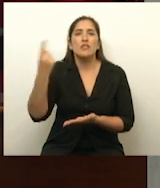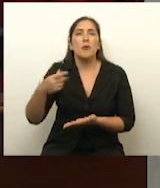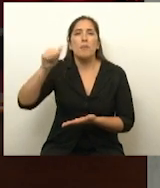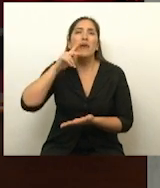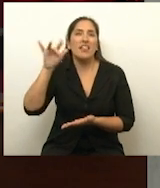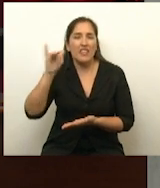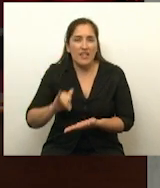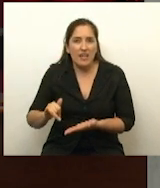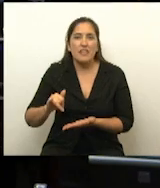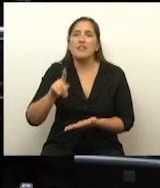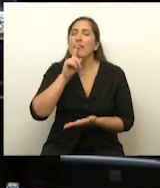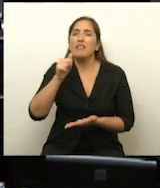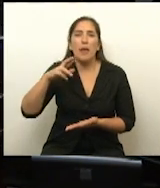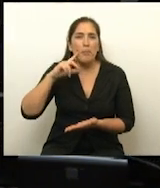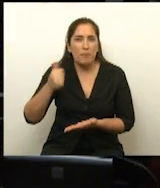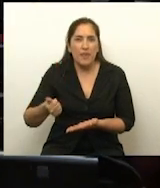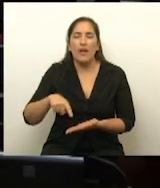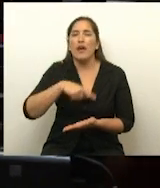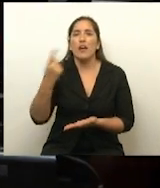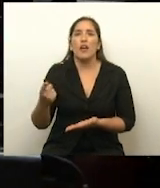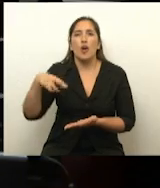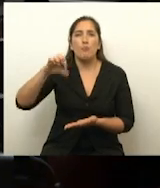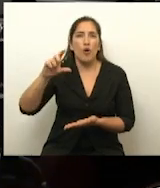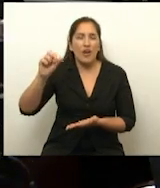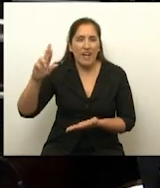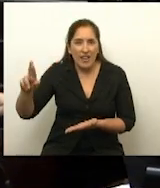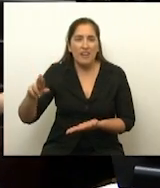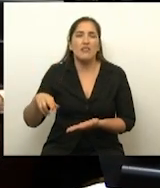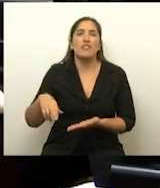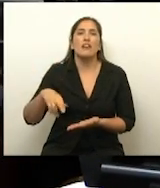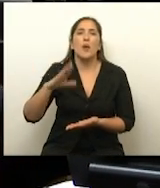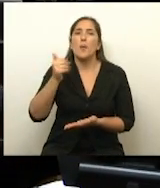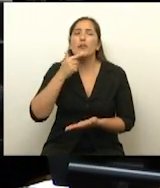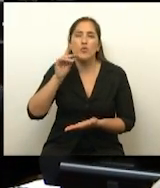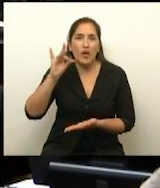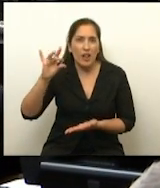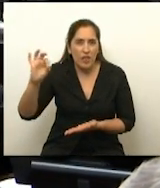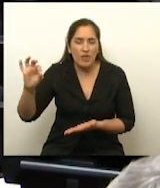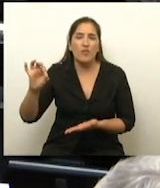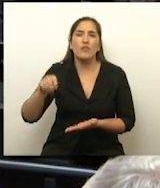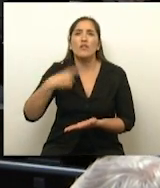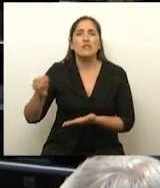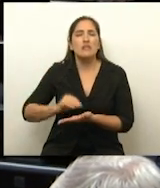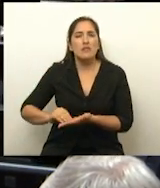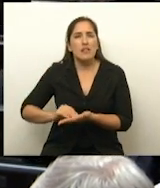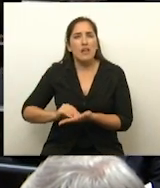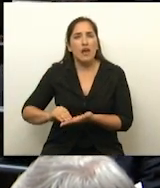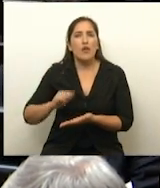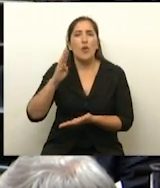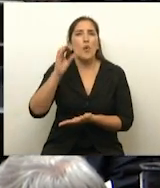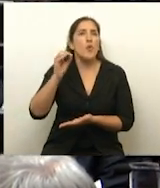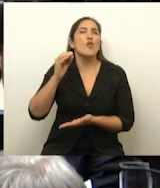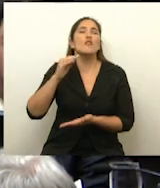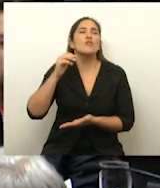senadora Belén Tapia, senadora Ayar Pocar, senador Basualdo y senadora Boyajian.